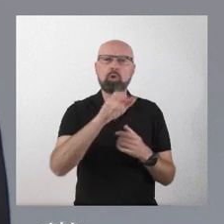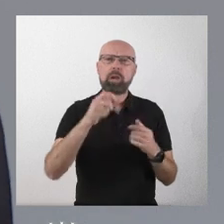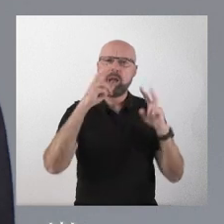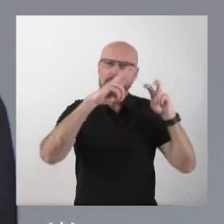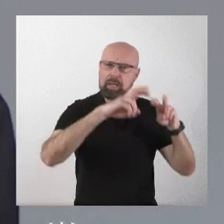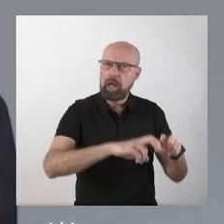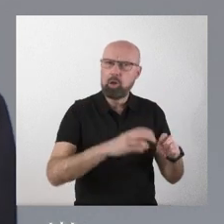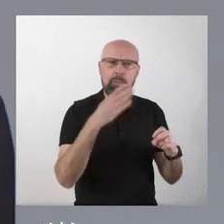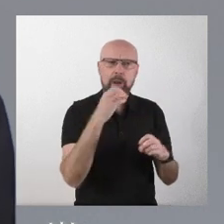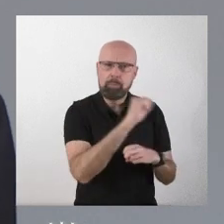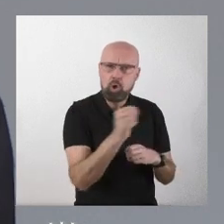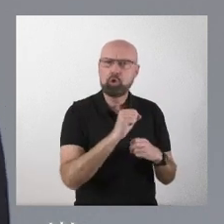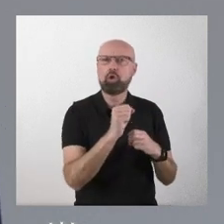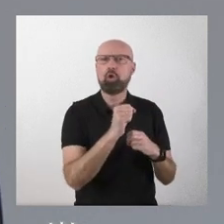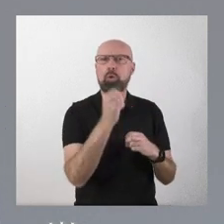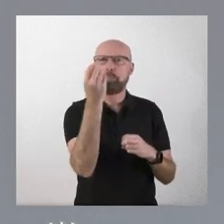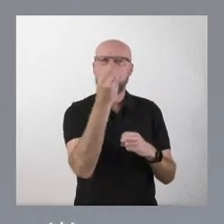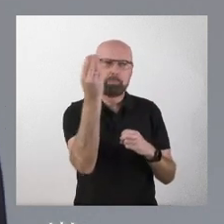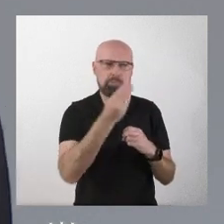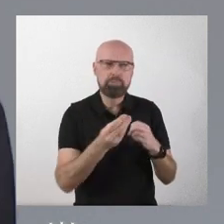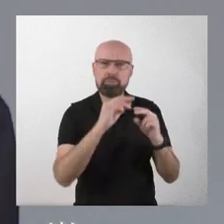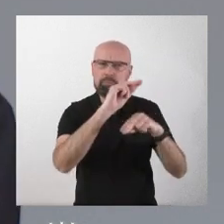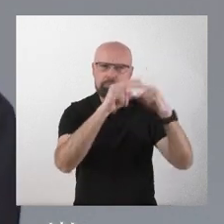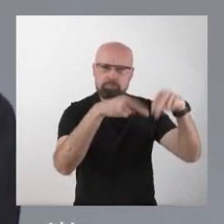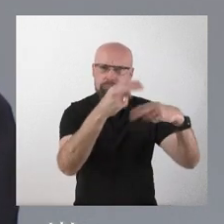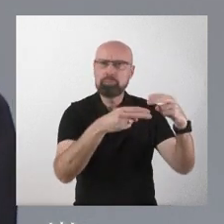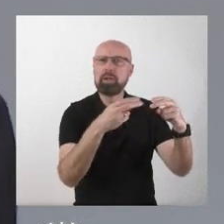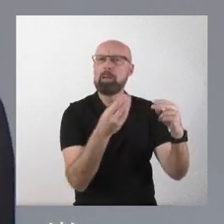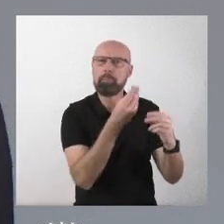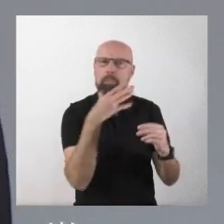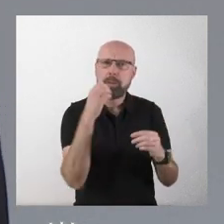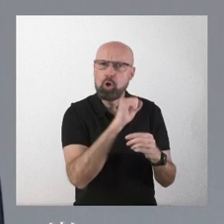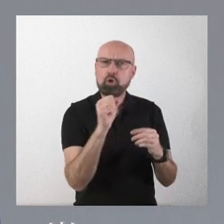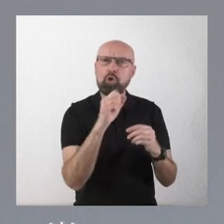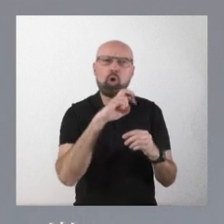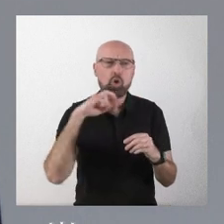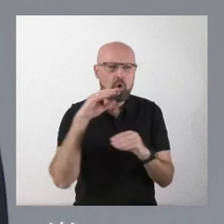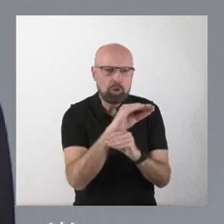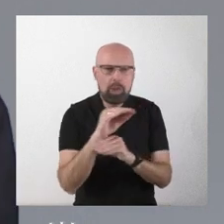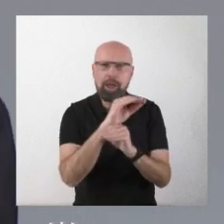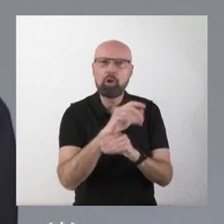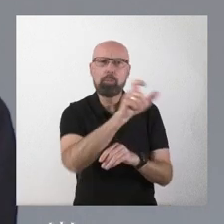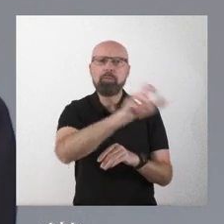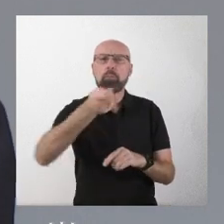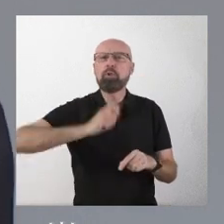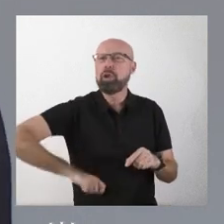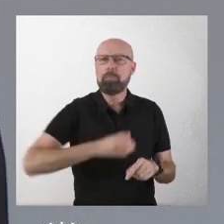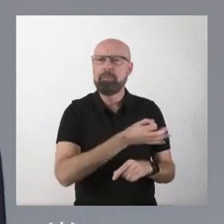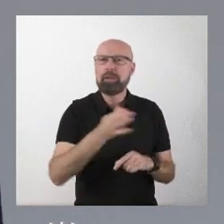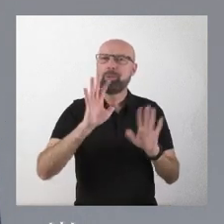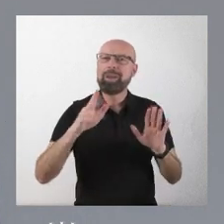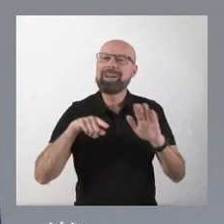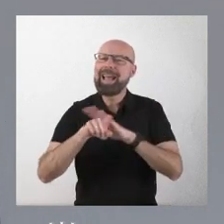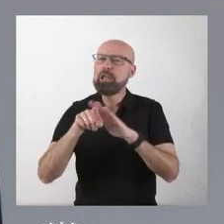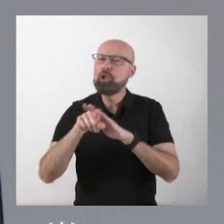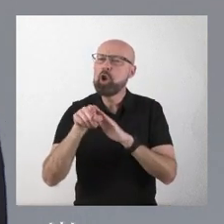estupendos, conservadores imbatibles. Pero fallábamos en la gestión. Y